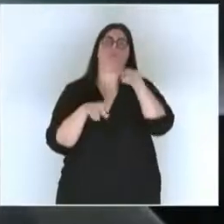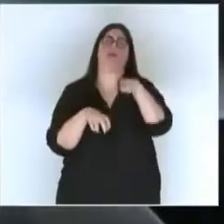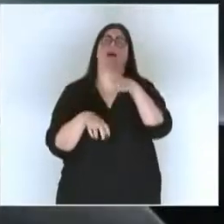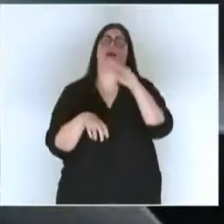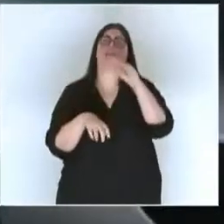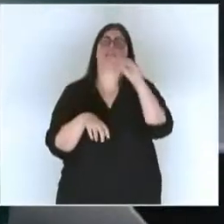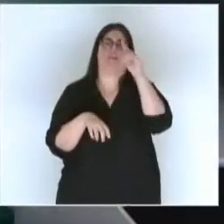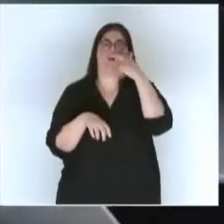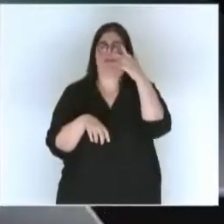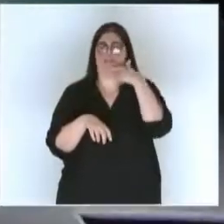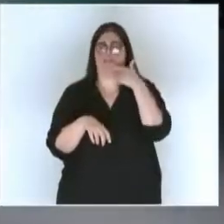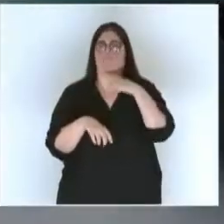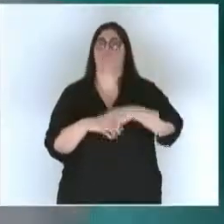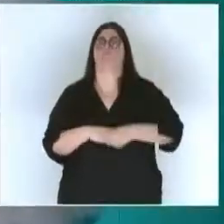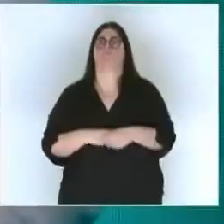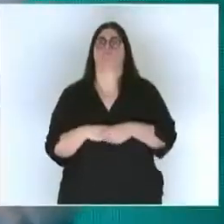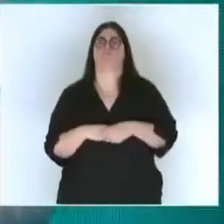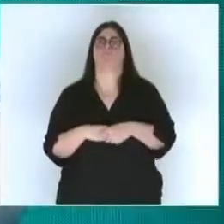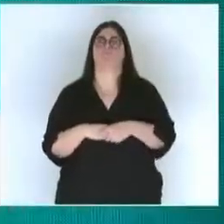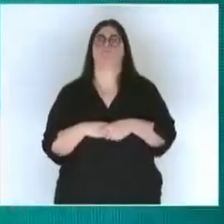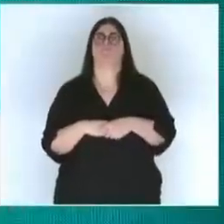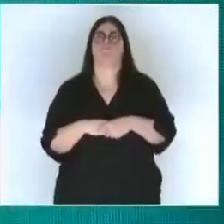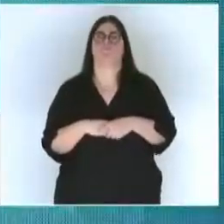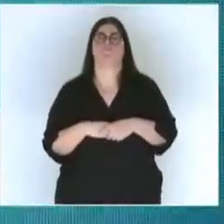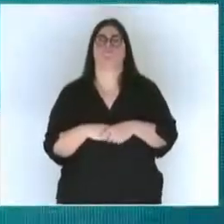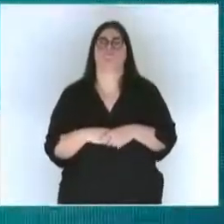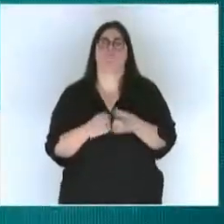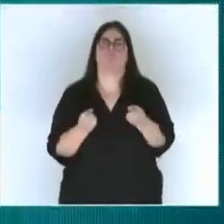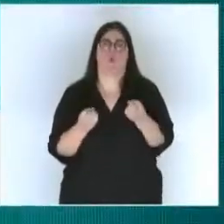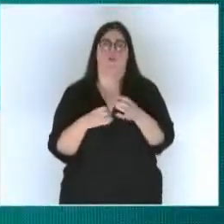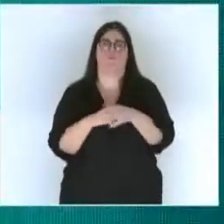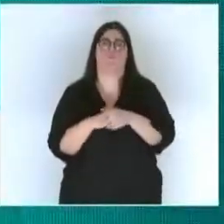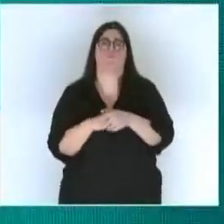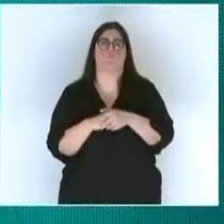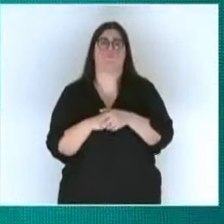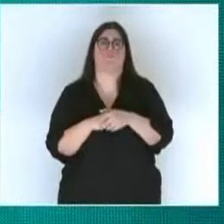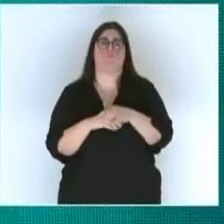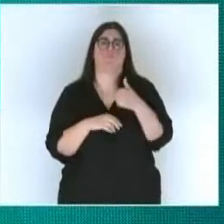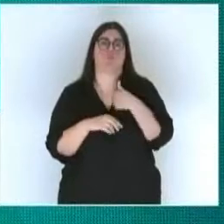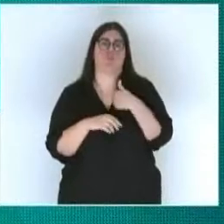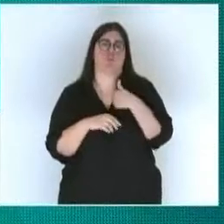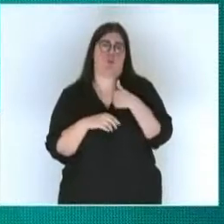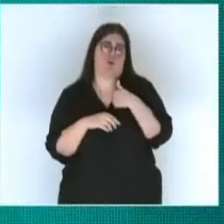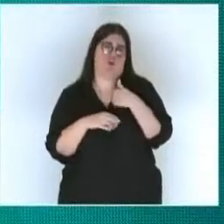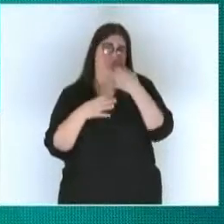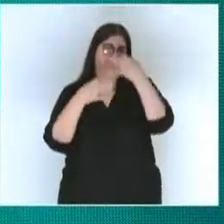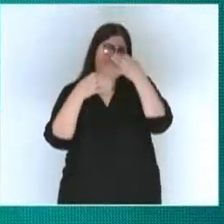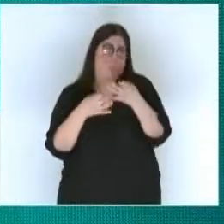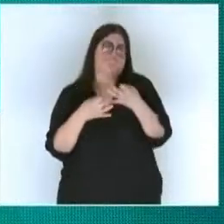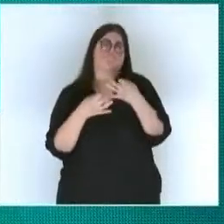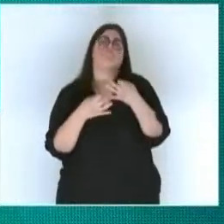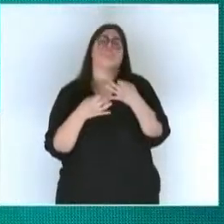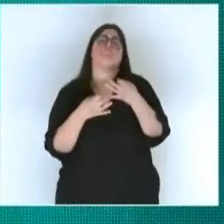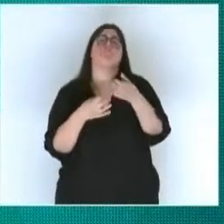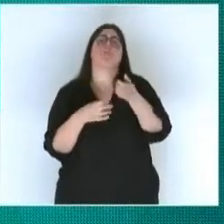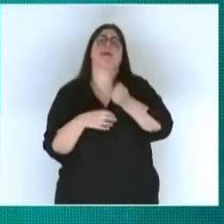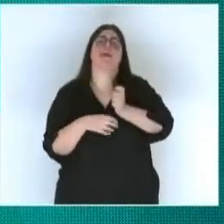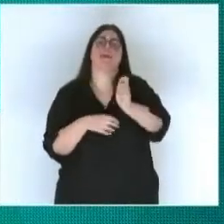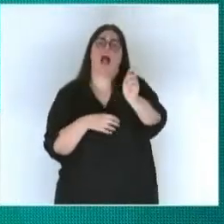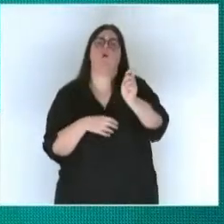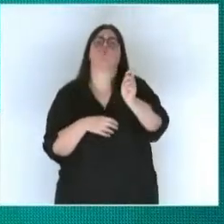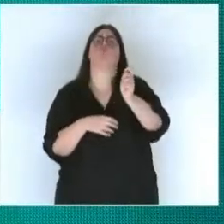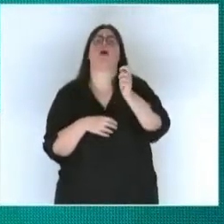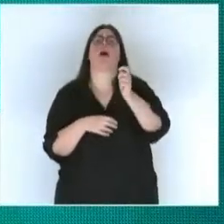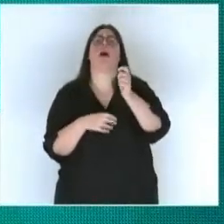Es tiempo. Bueno, soy amparista en la causa Metrobús